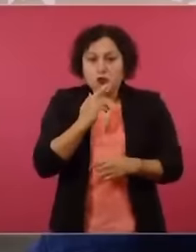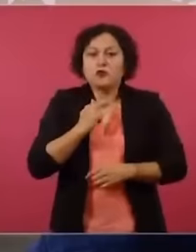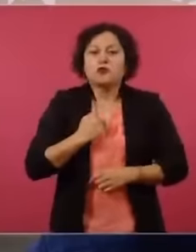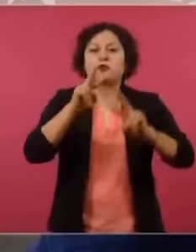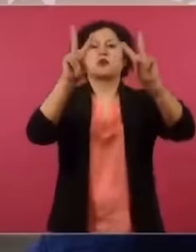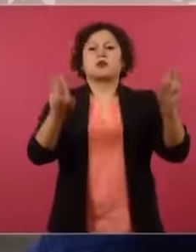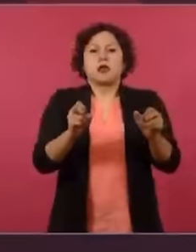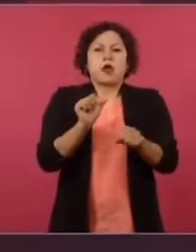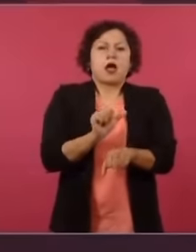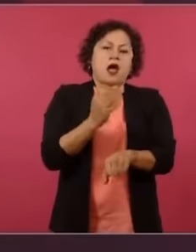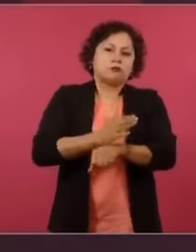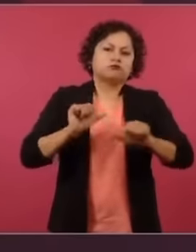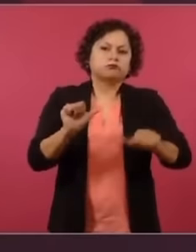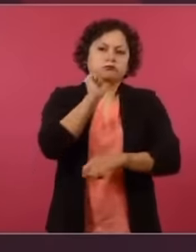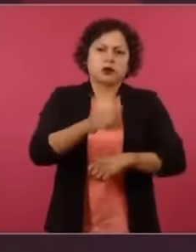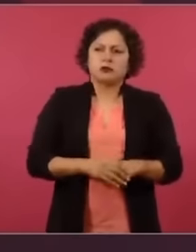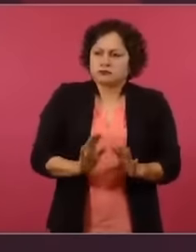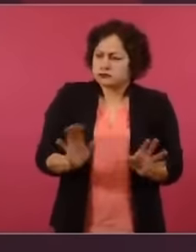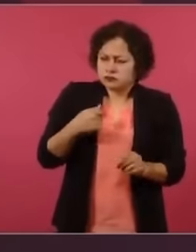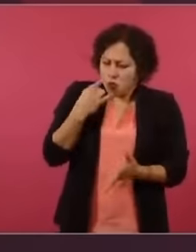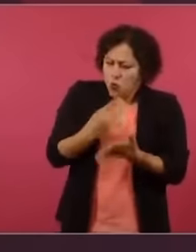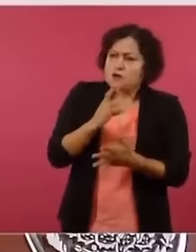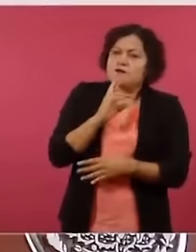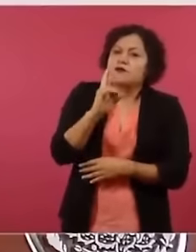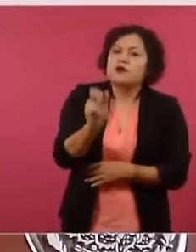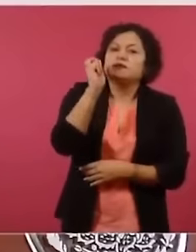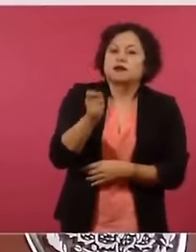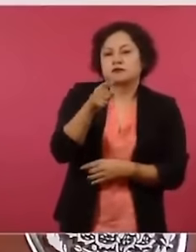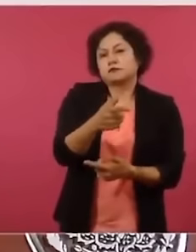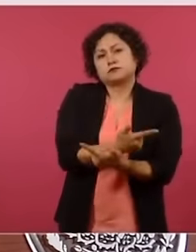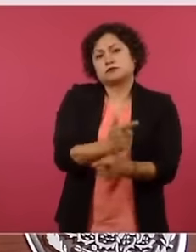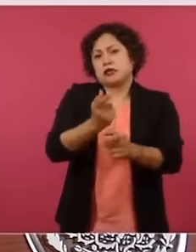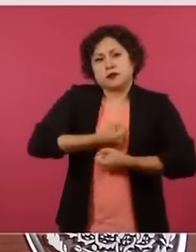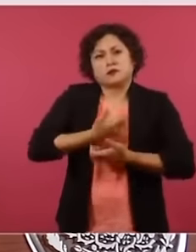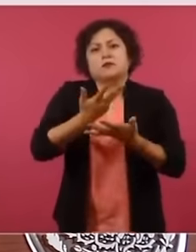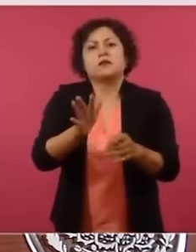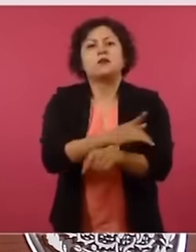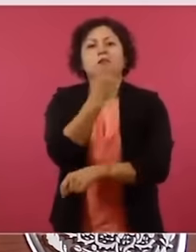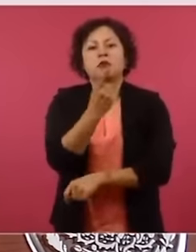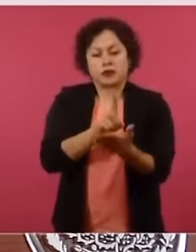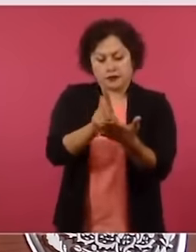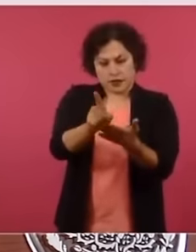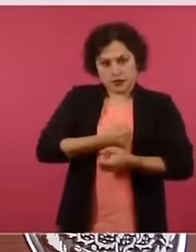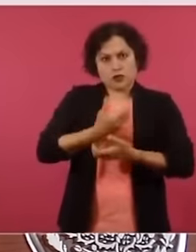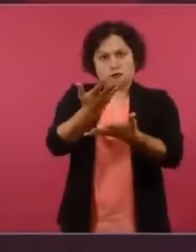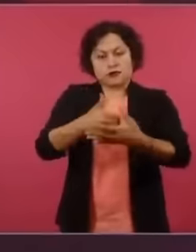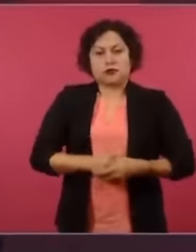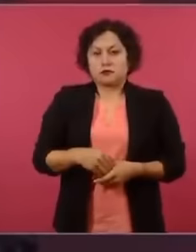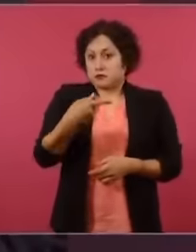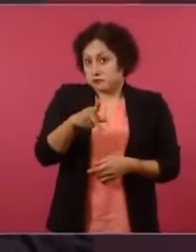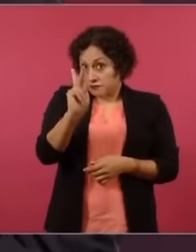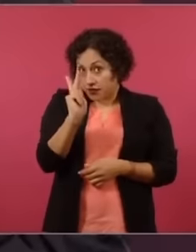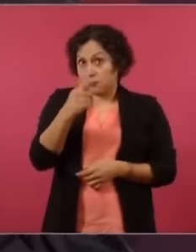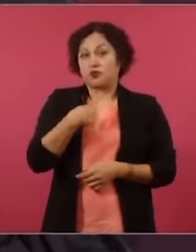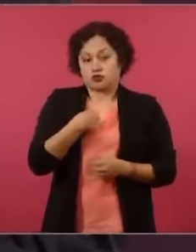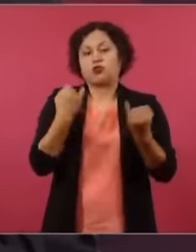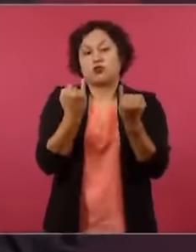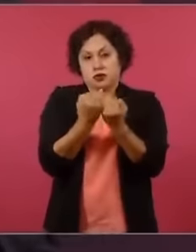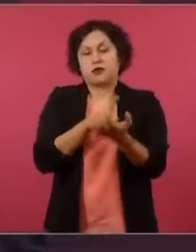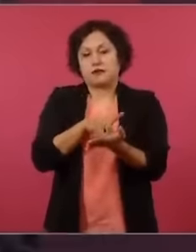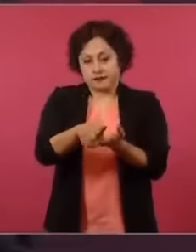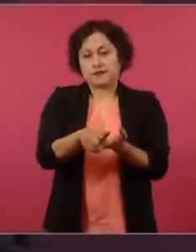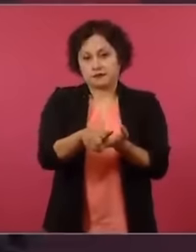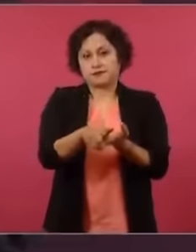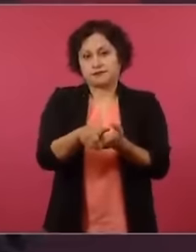decirte que tienes toda la libertad para manifestarte precisamente por la libertad de expresión. Pero pues yo también tengo el derecho